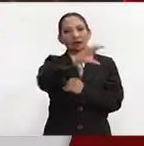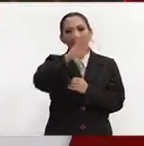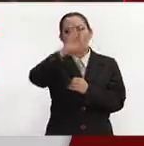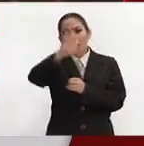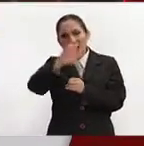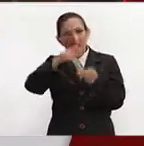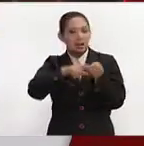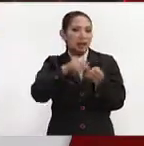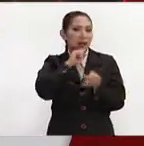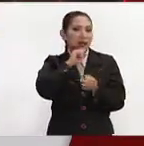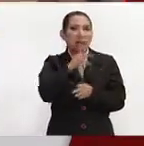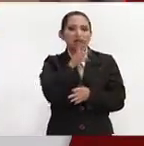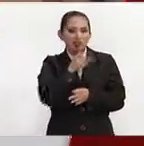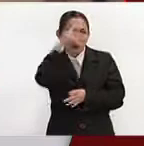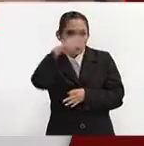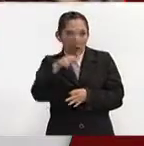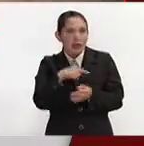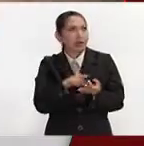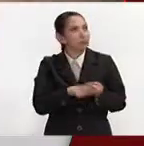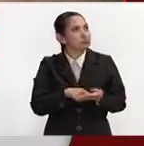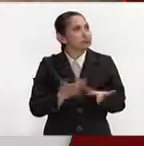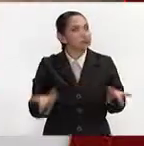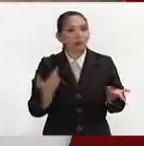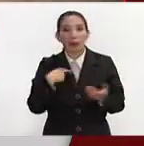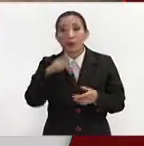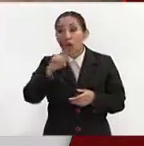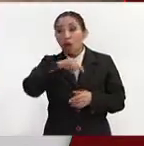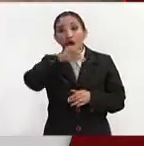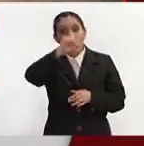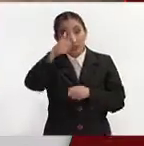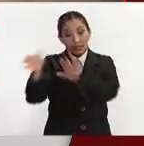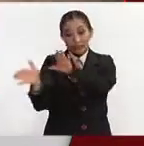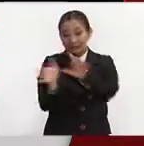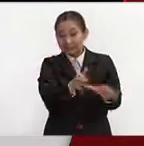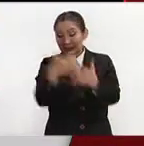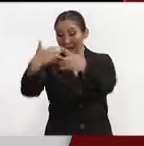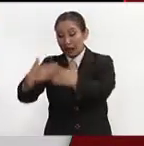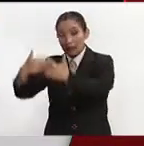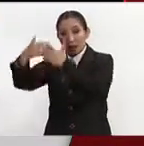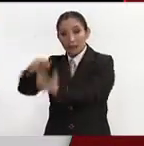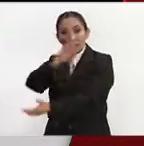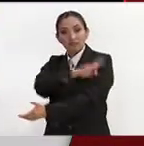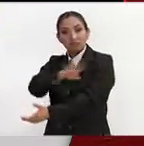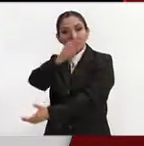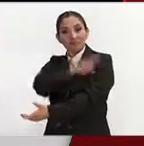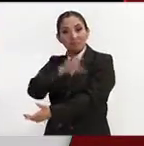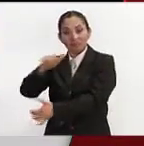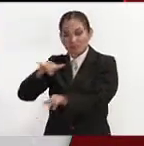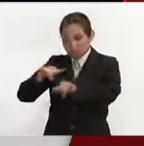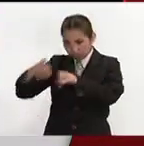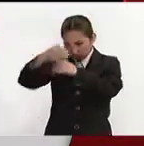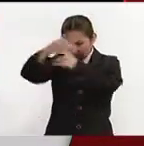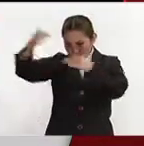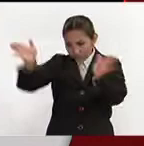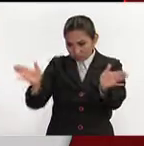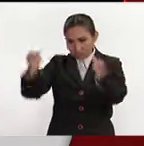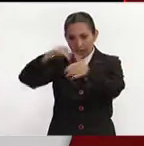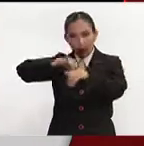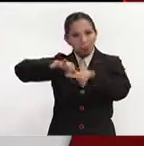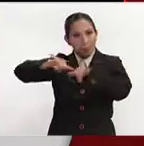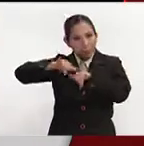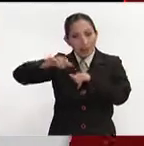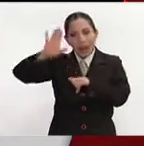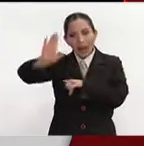lógicamente petróleos mexicanos, pero también en todas esas empresas que hoy generan cartografía, hoy